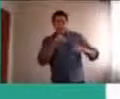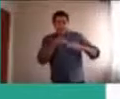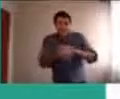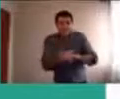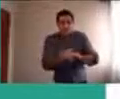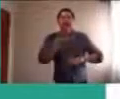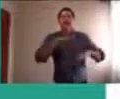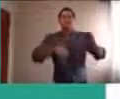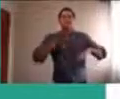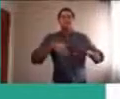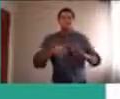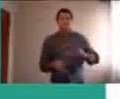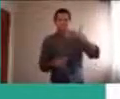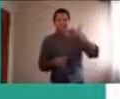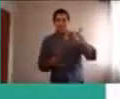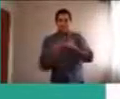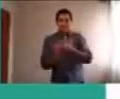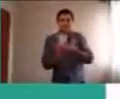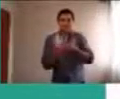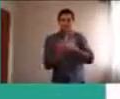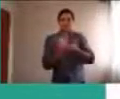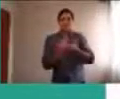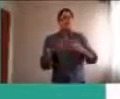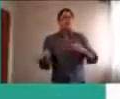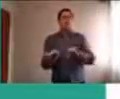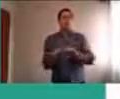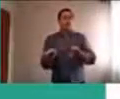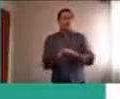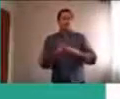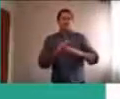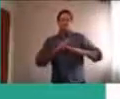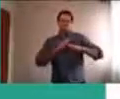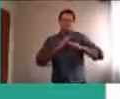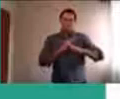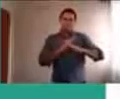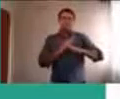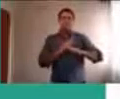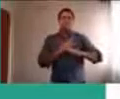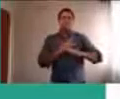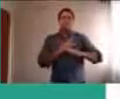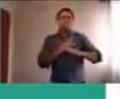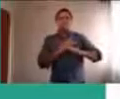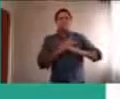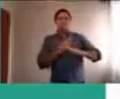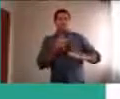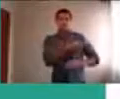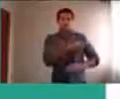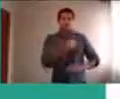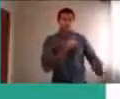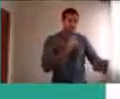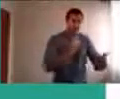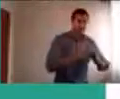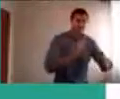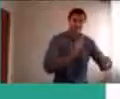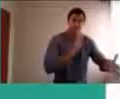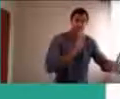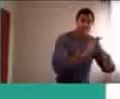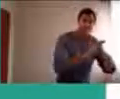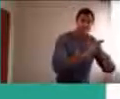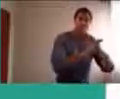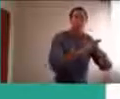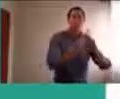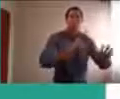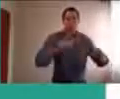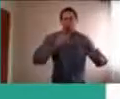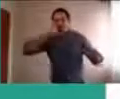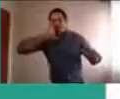que, estar como más alertas, al uso o al abuso, que hacemos los adultos, de esto, de este instrumento, y de